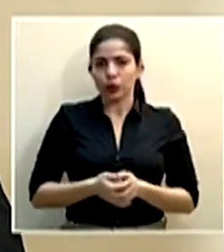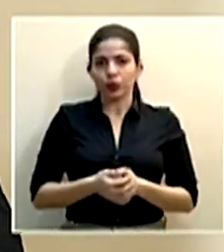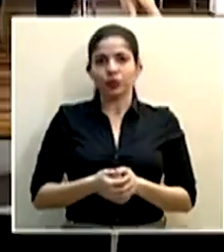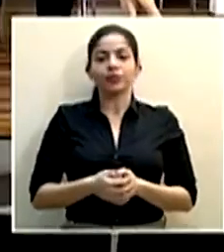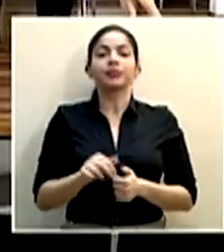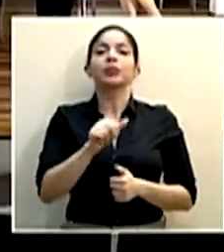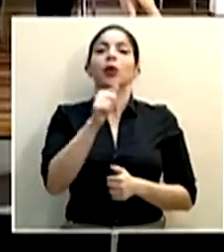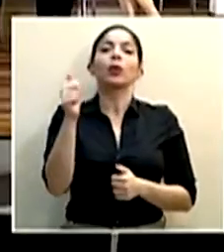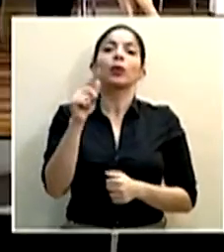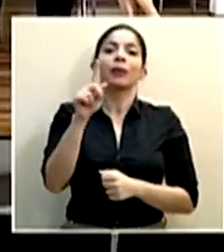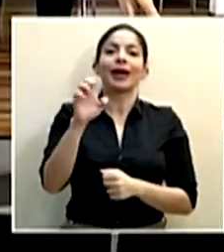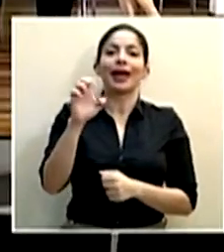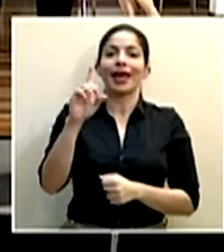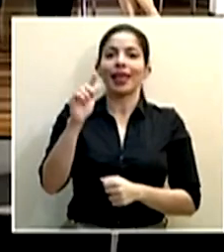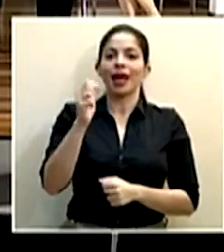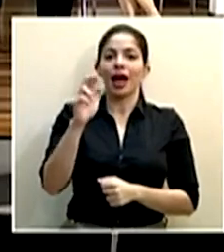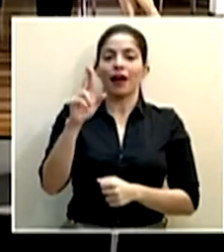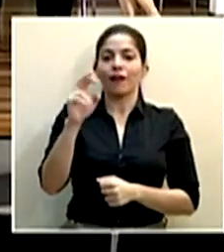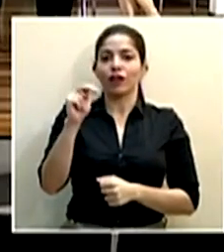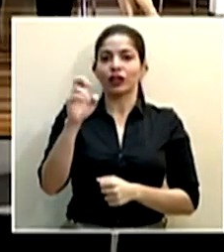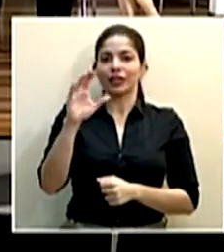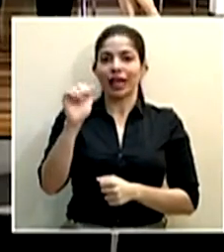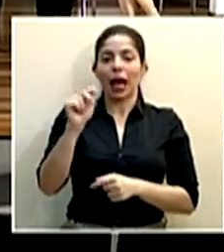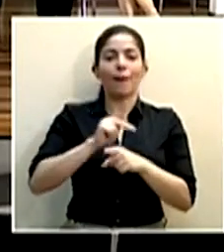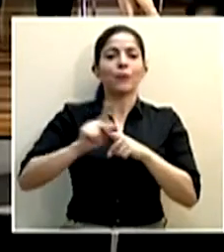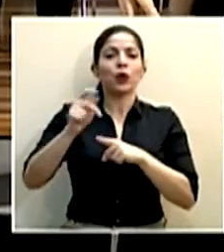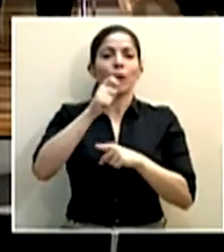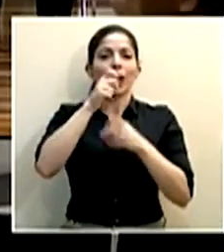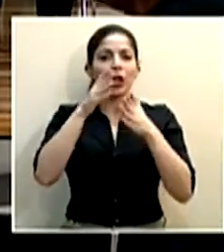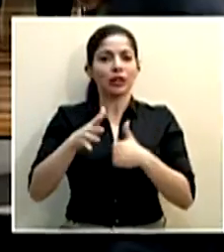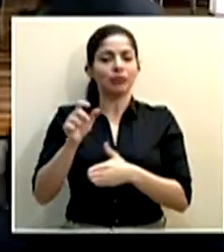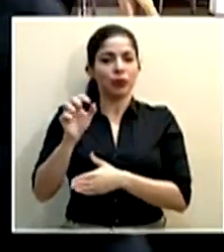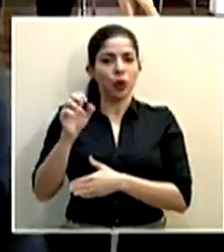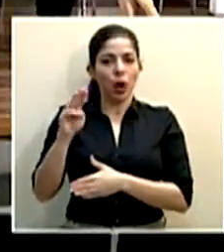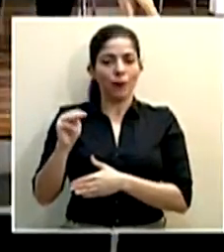Continuamos con Edgar Fonseca de puro periodismo punto com.